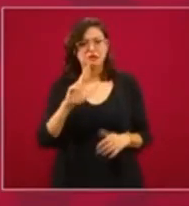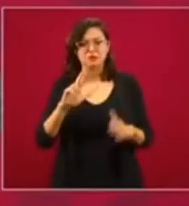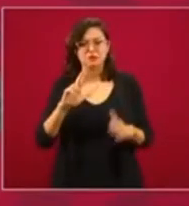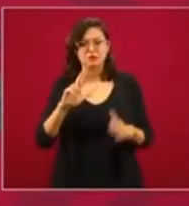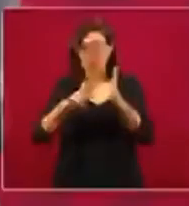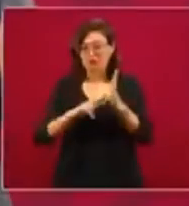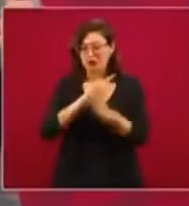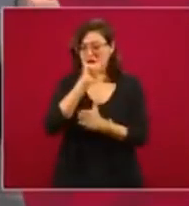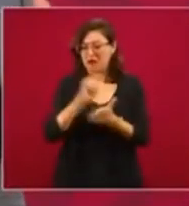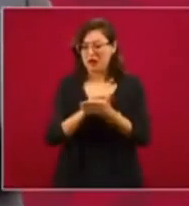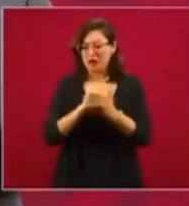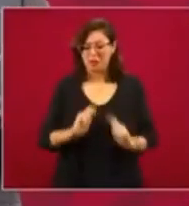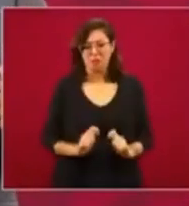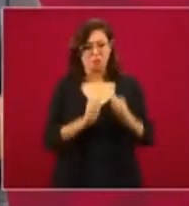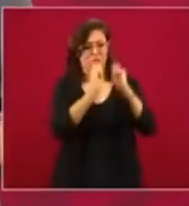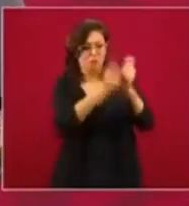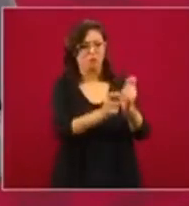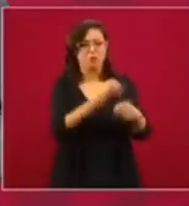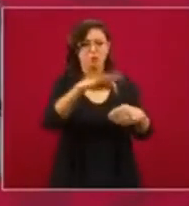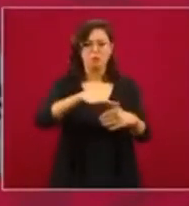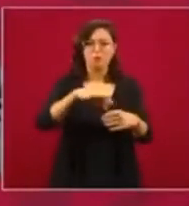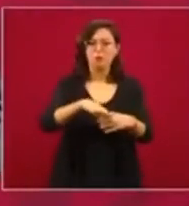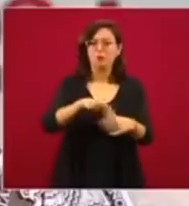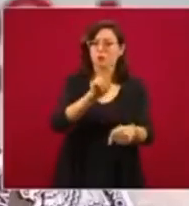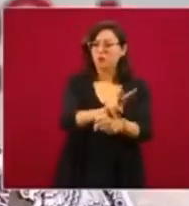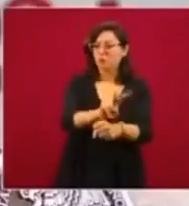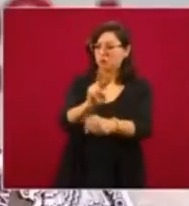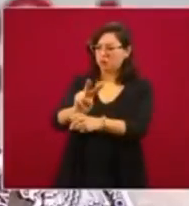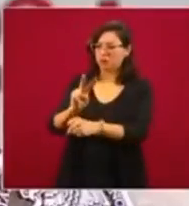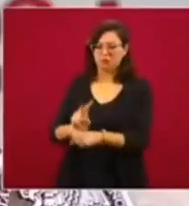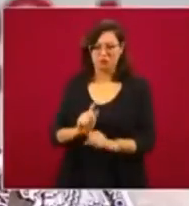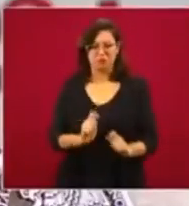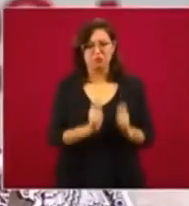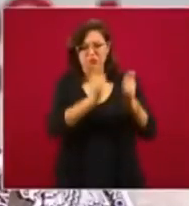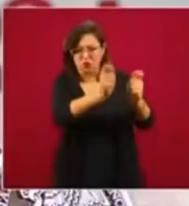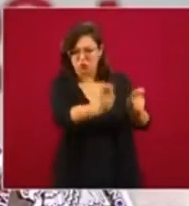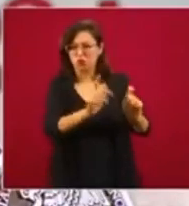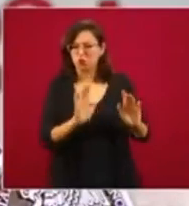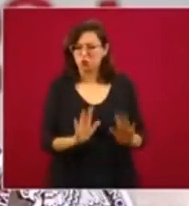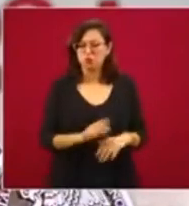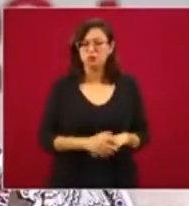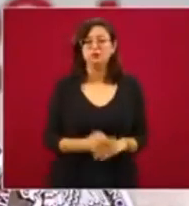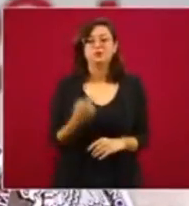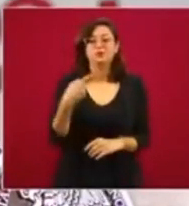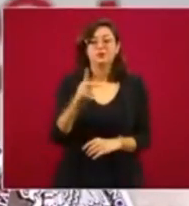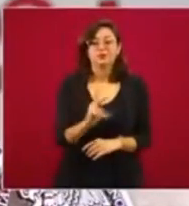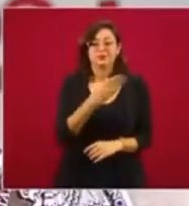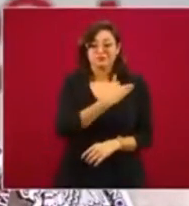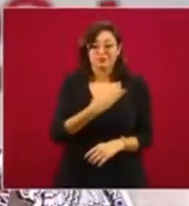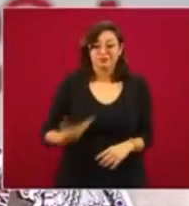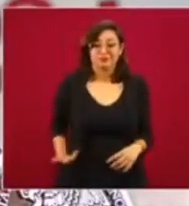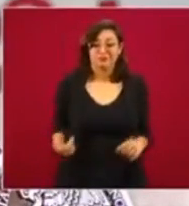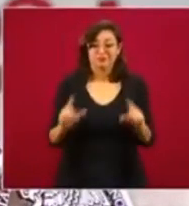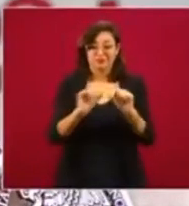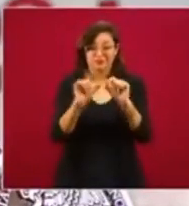Legalmente al INE le corresponde. Pero el presidente de México